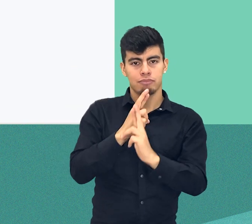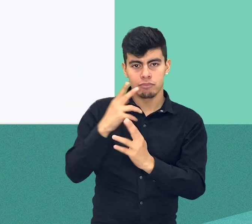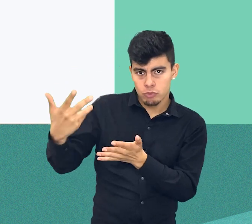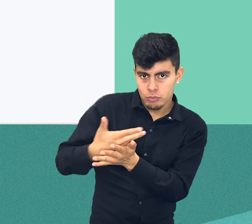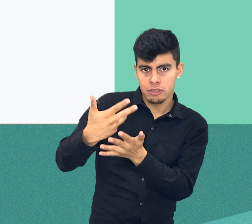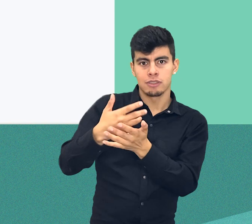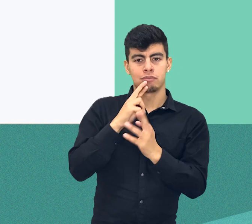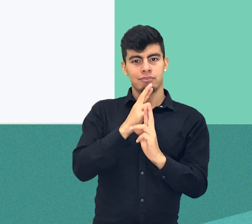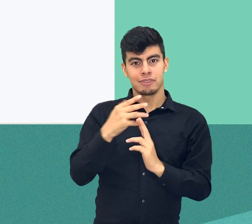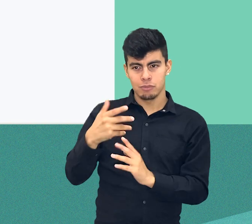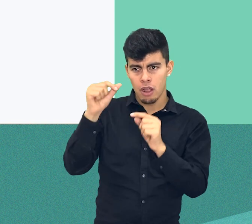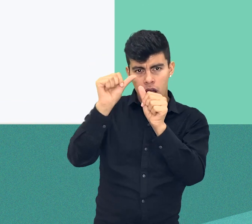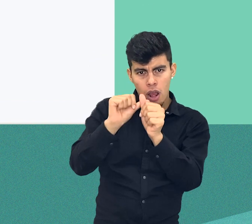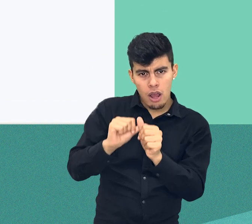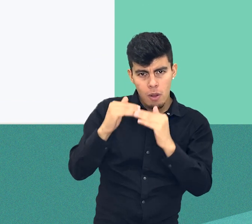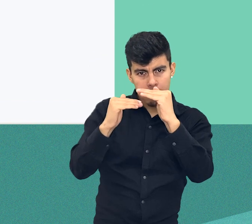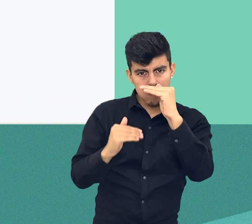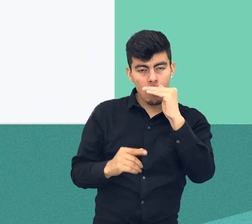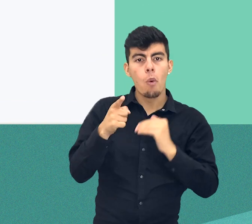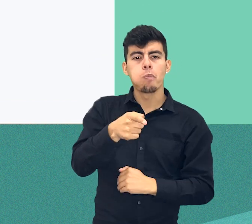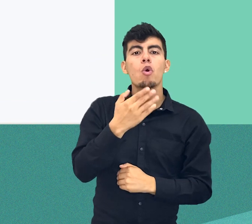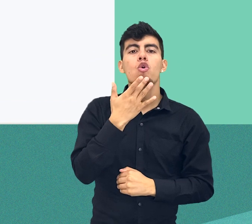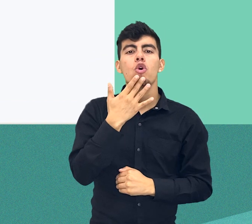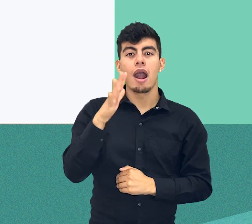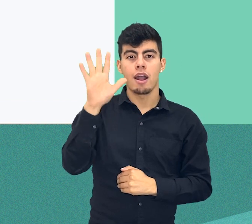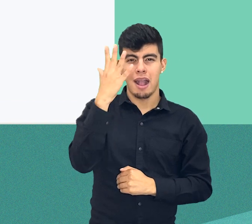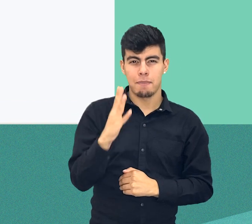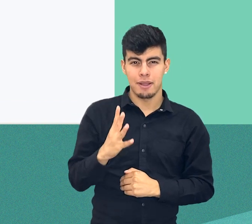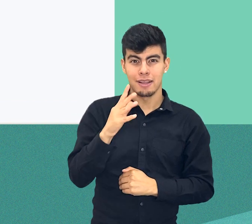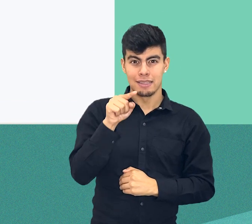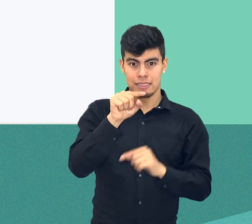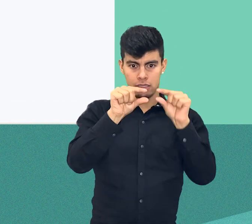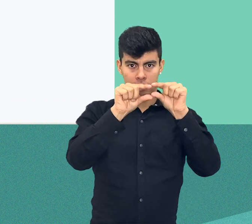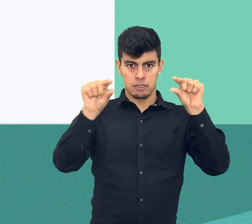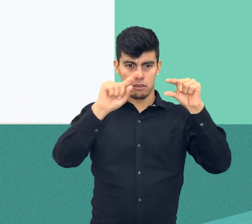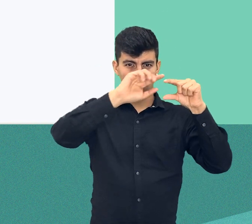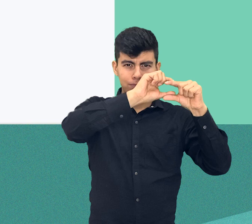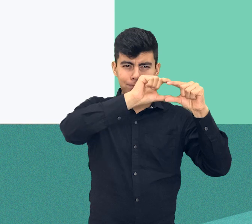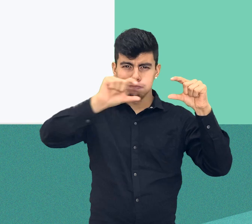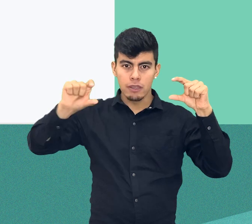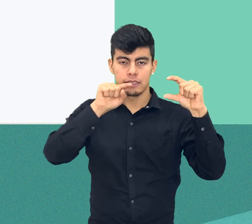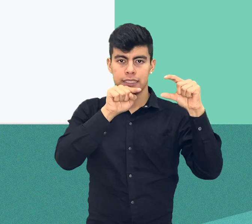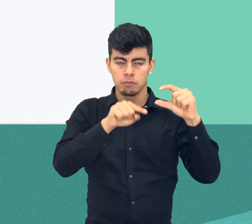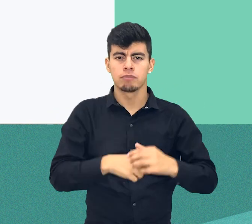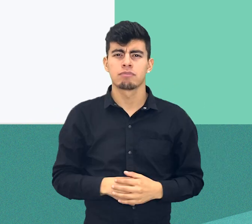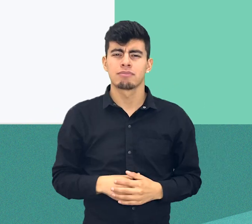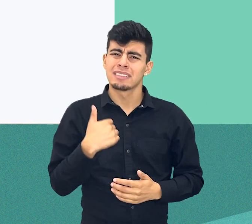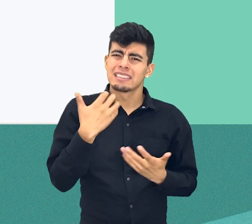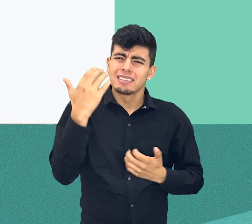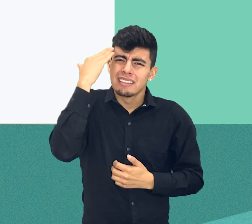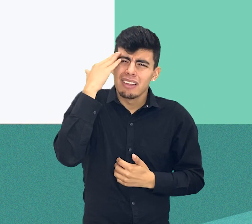encontraremos cada una de las respuestas seleccionadas en el cuestionario con su respectiva retroalimentación resaltada en color